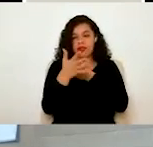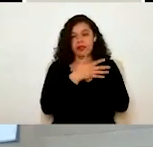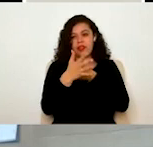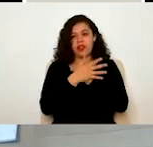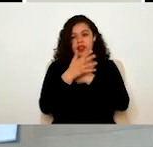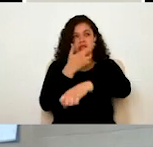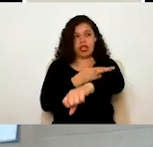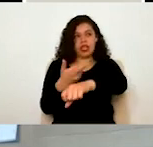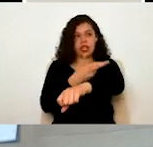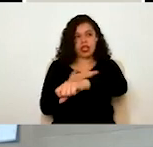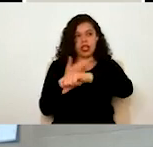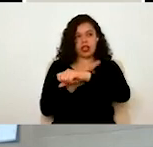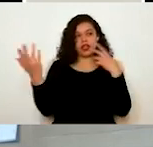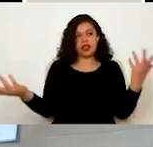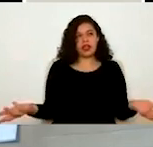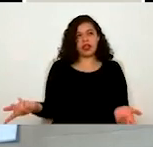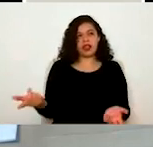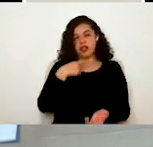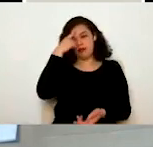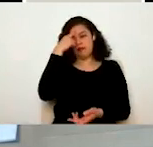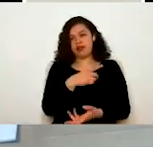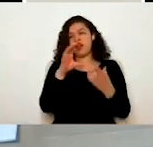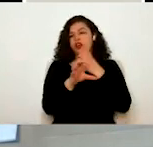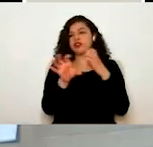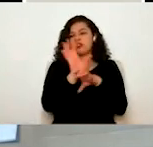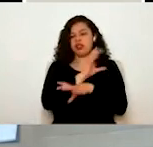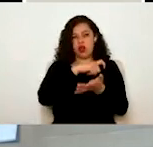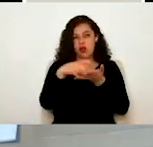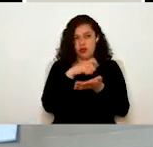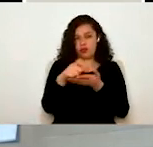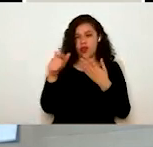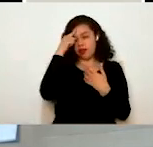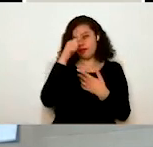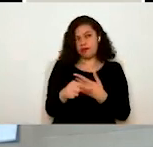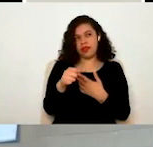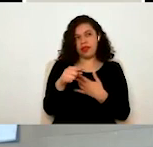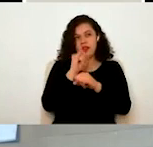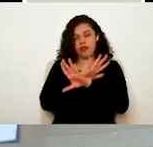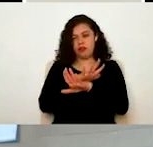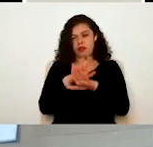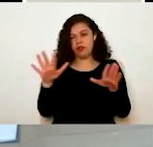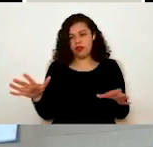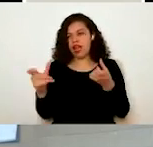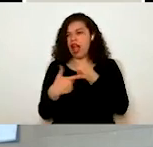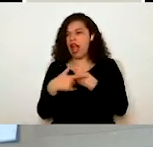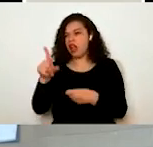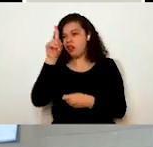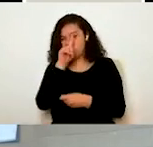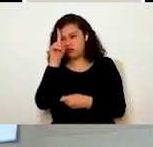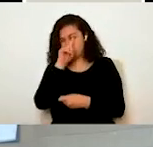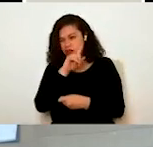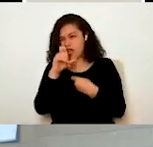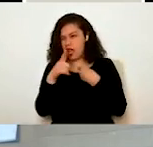¿no? Es decir, si en algún trámite, por ejemplo, de enajenación de inmuebles, ustedes envían información y el asesor considera que les hace falta algún